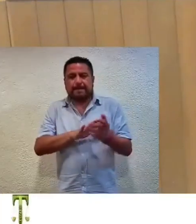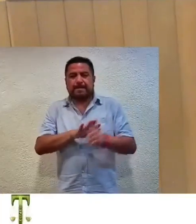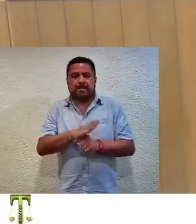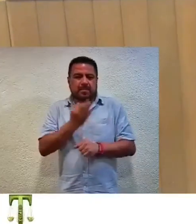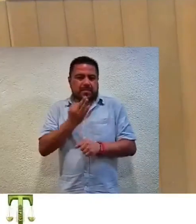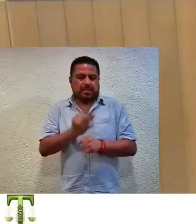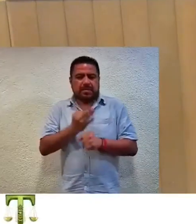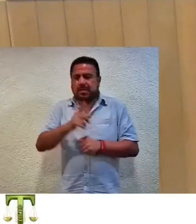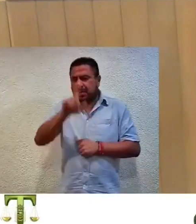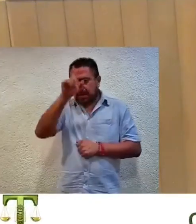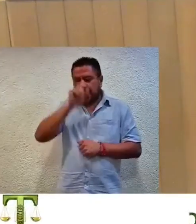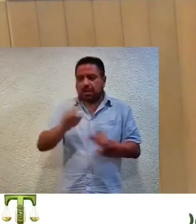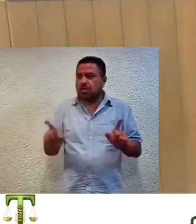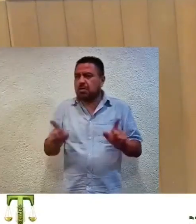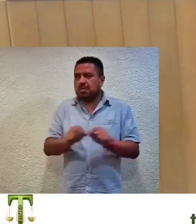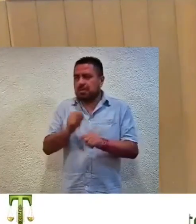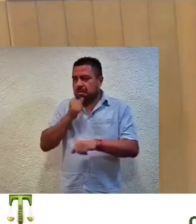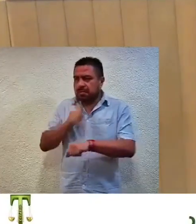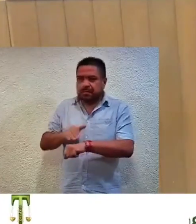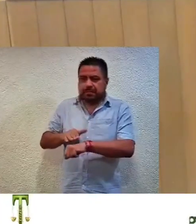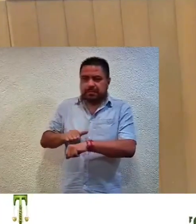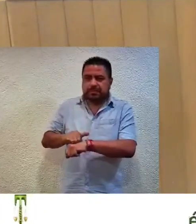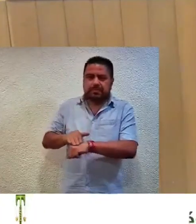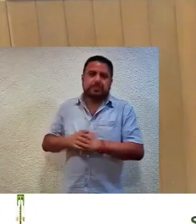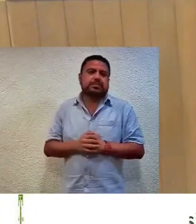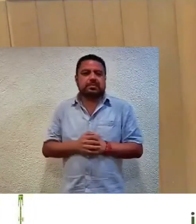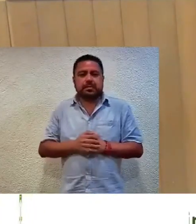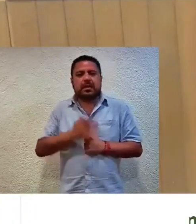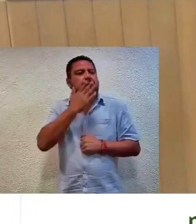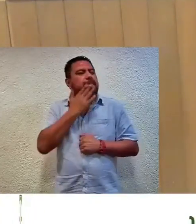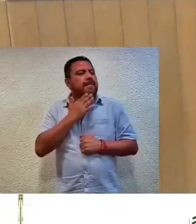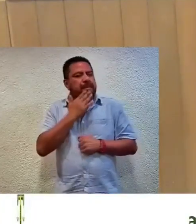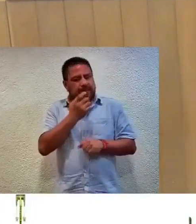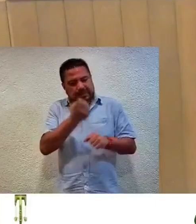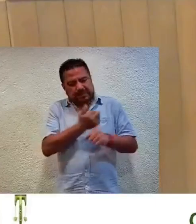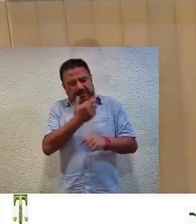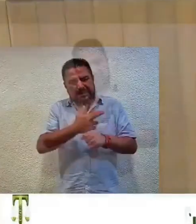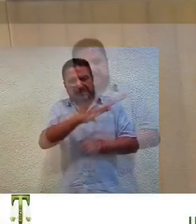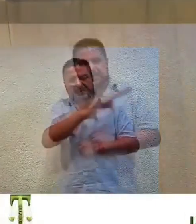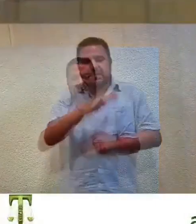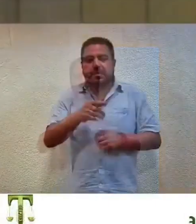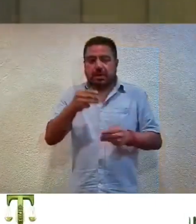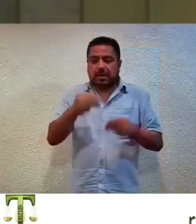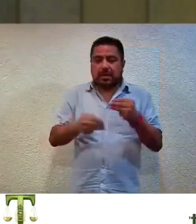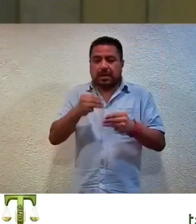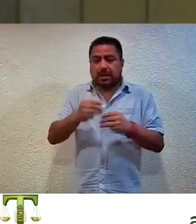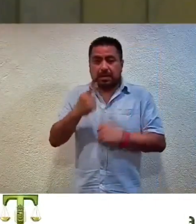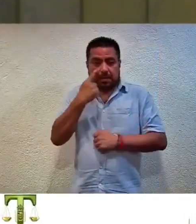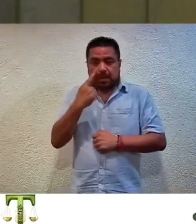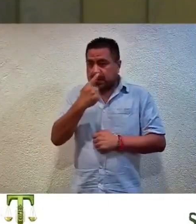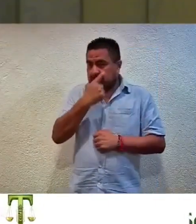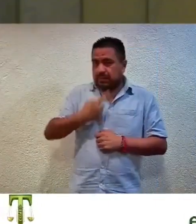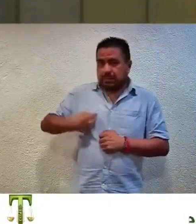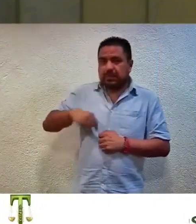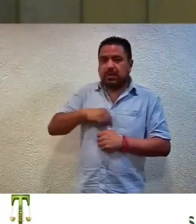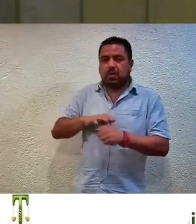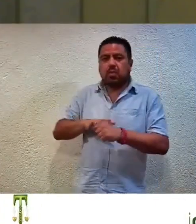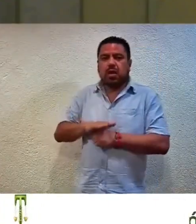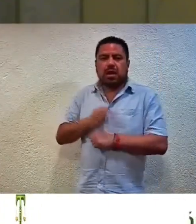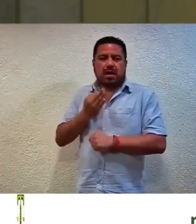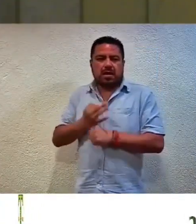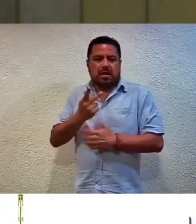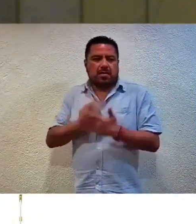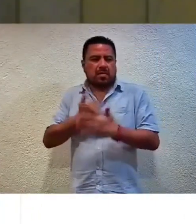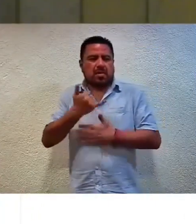presente fallo. Es la cuenta, magistradas. Muy amable, secretaria general. Magistradas, esta consideración nuestra, el